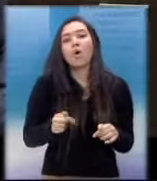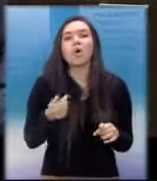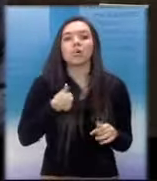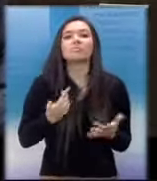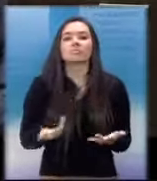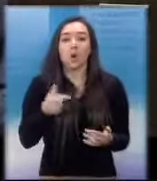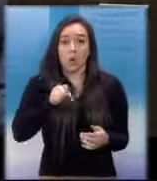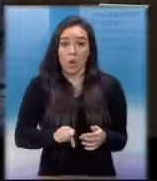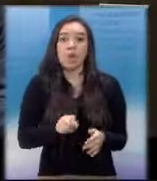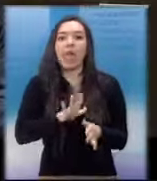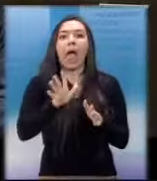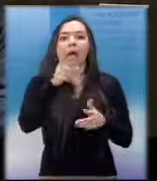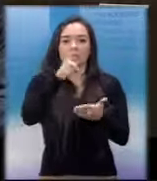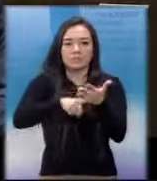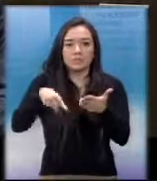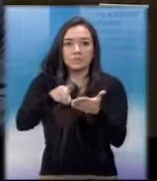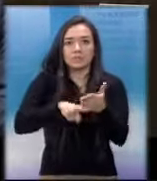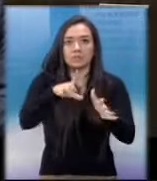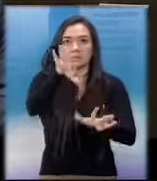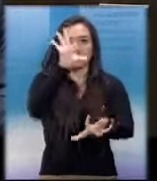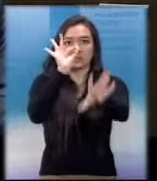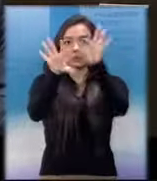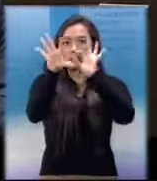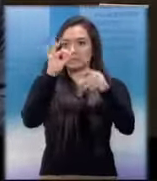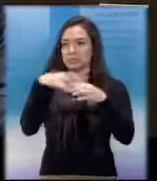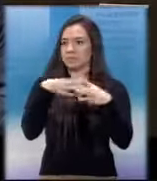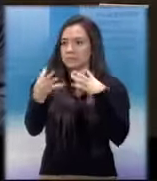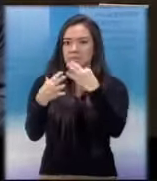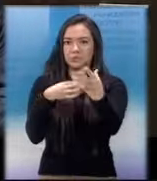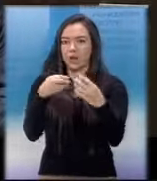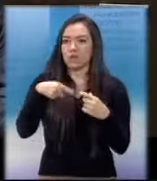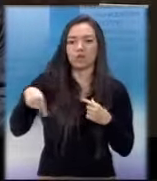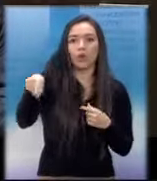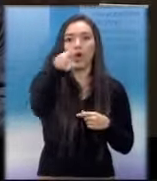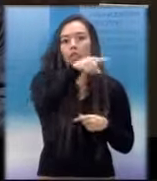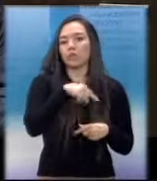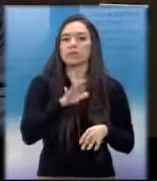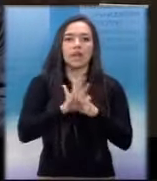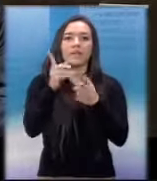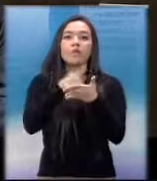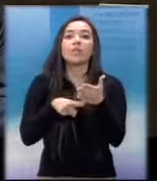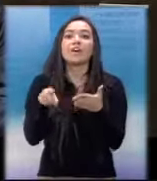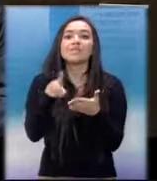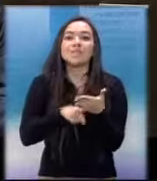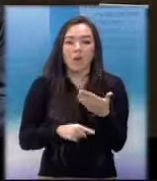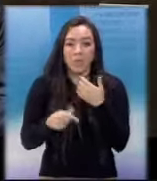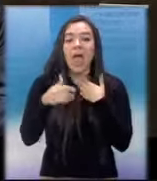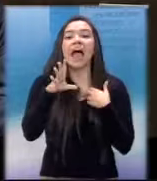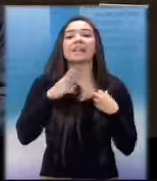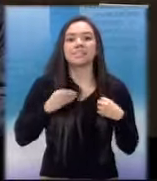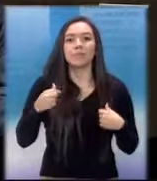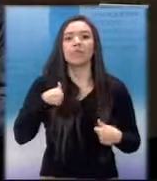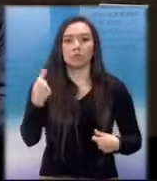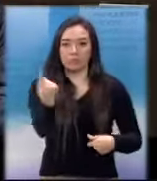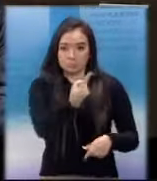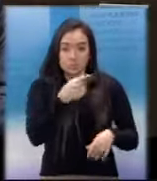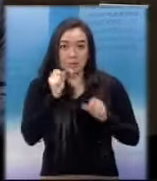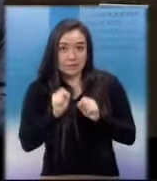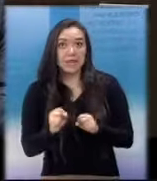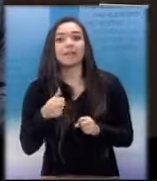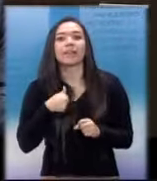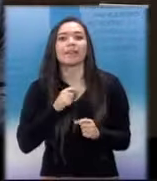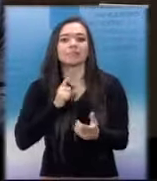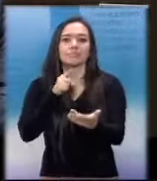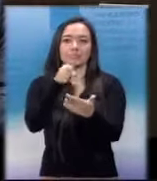una elección directa, casi una mayoría calificada vota por nosotros. Y luego ahora nos encontramos con un Congreso que